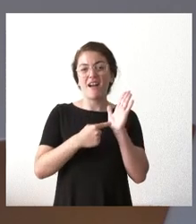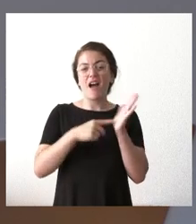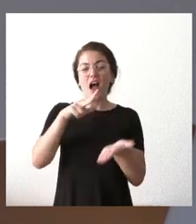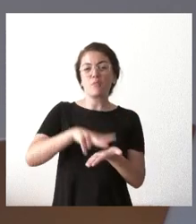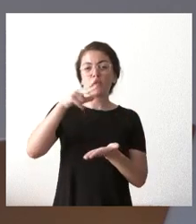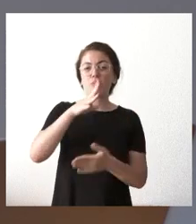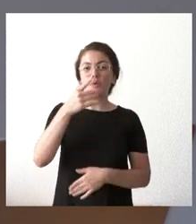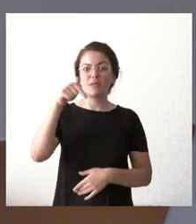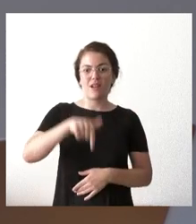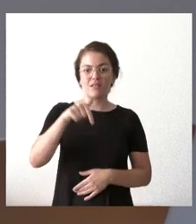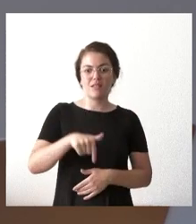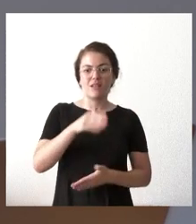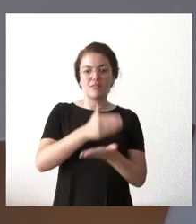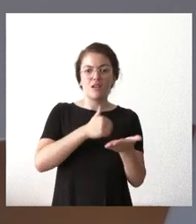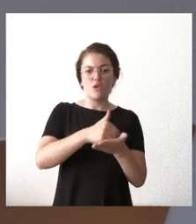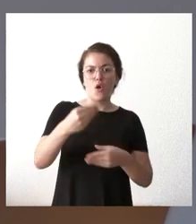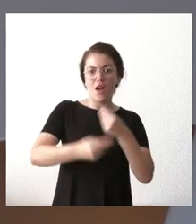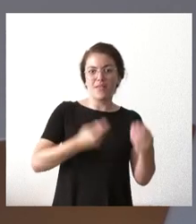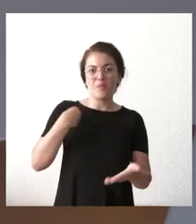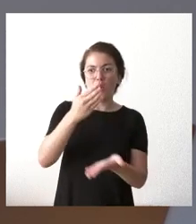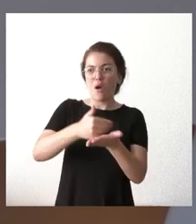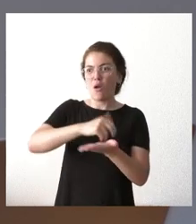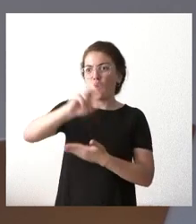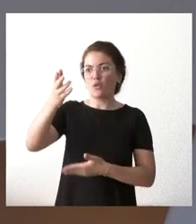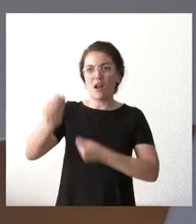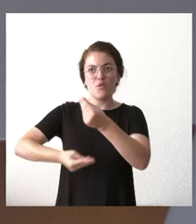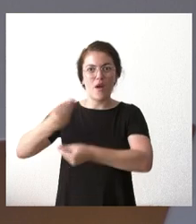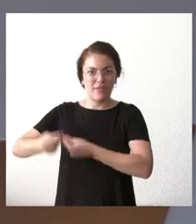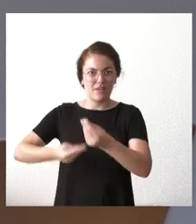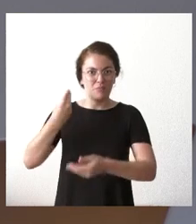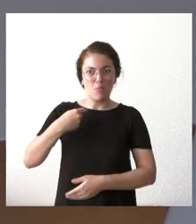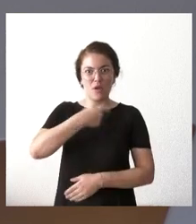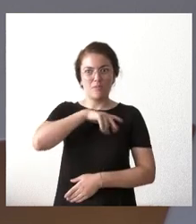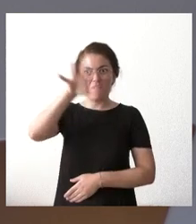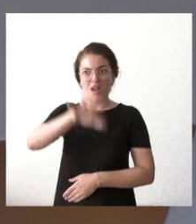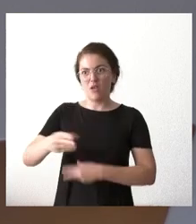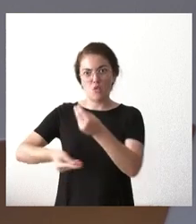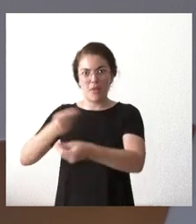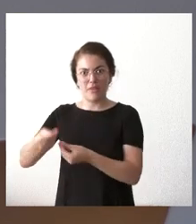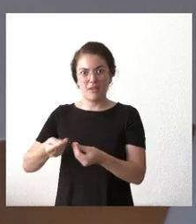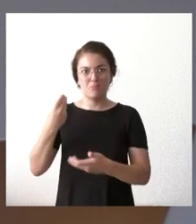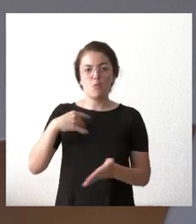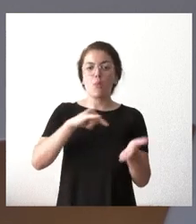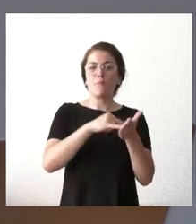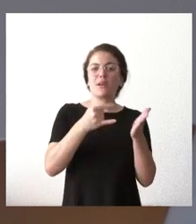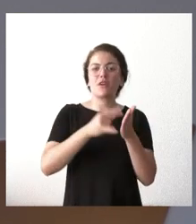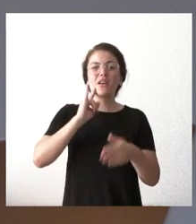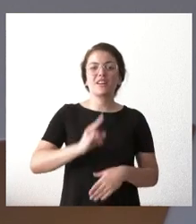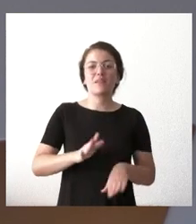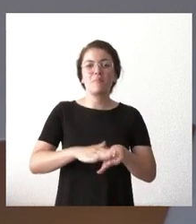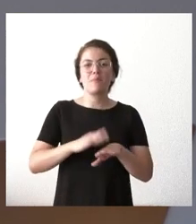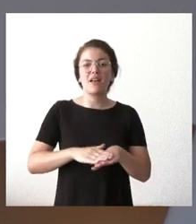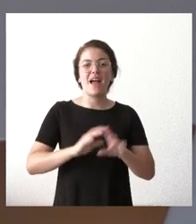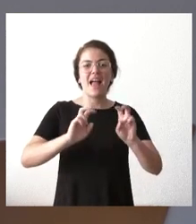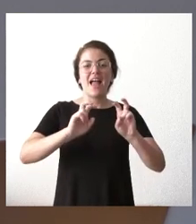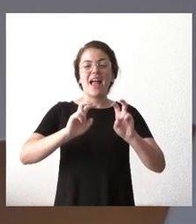ninguna otra comunidad autónoma y lo que no hizo el gobierno de España que es el que tiene que haberlo hecho en la planificación energética de renovables que